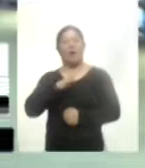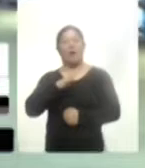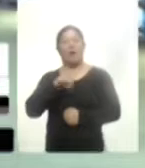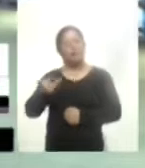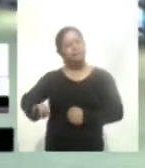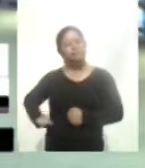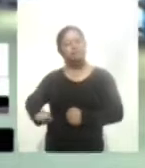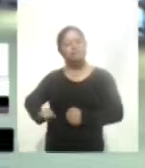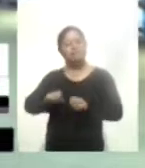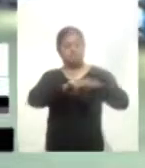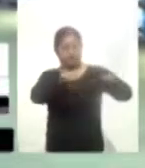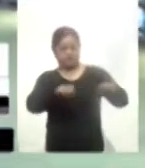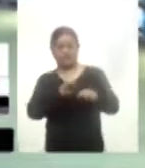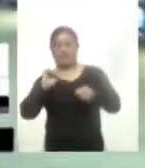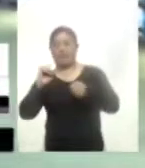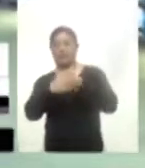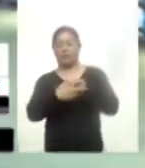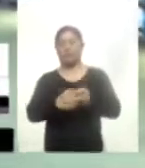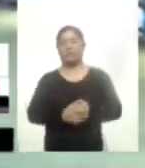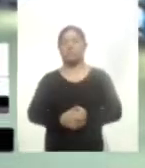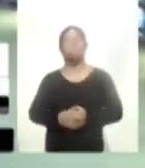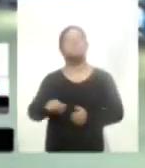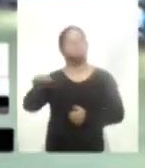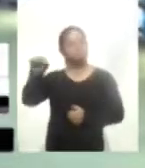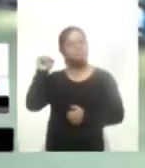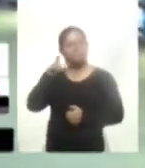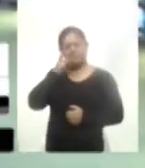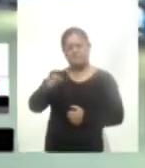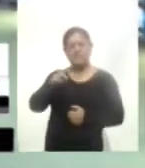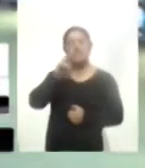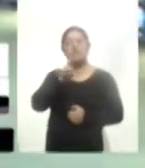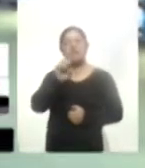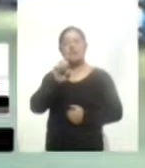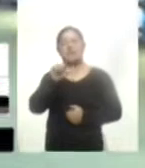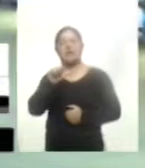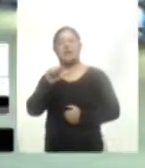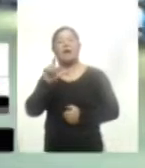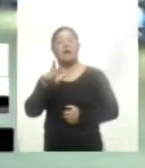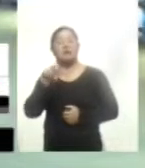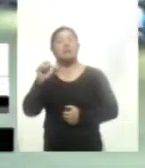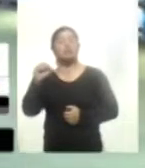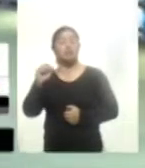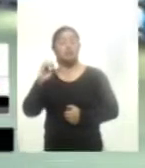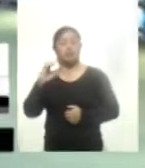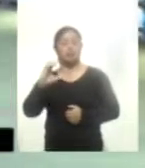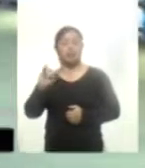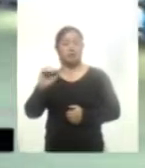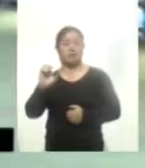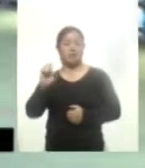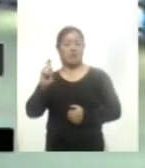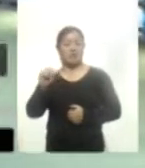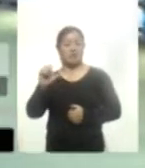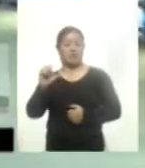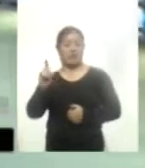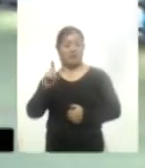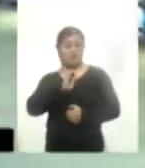equipos europeos. El fin de semana se hablaba que Real Sociedad podría adquirir los servicios de este jugador mexicano. Sin embargo, el